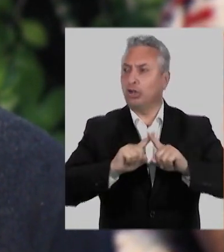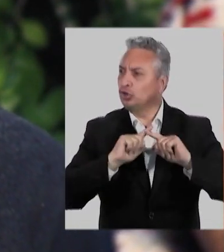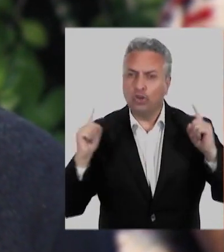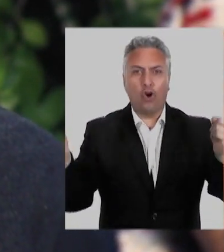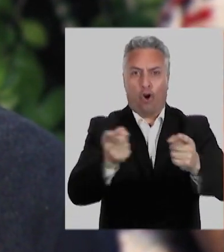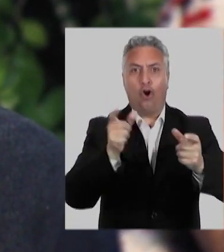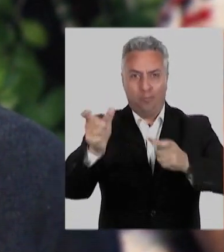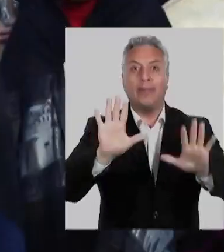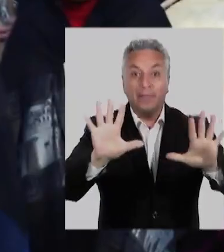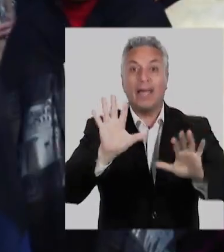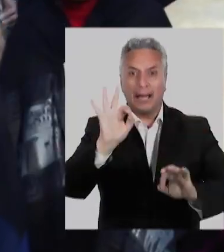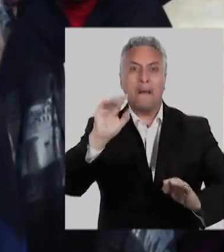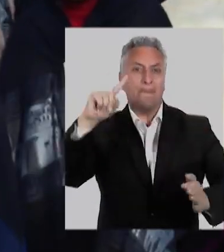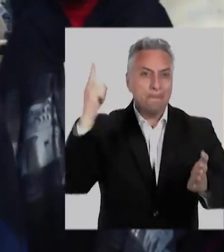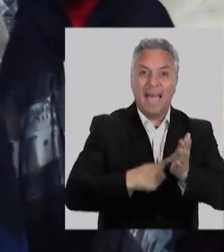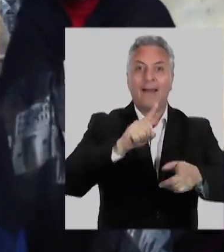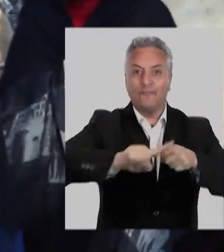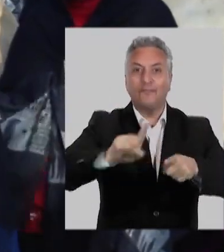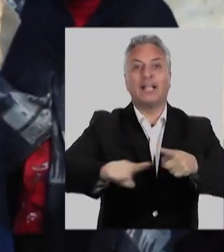de todos los pueblos.